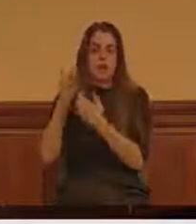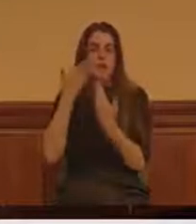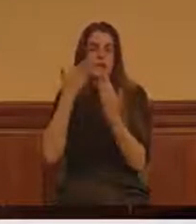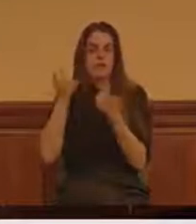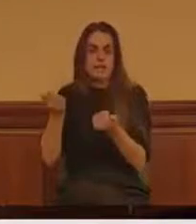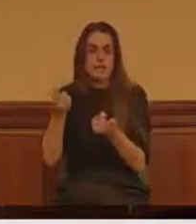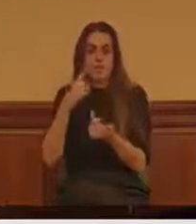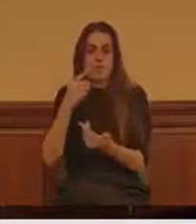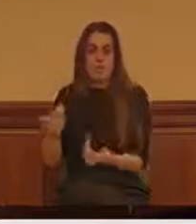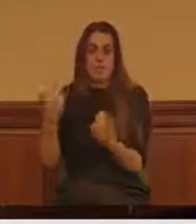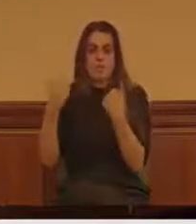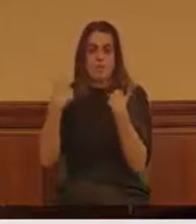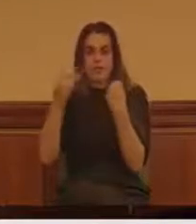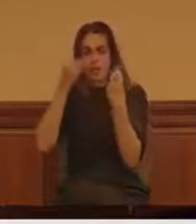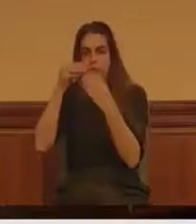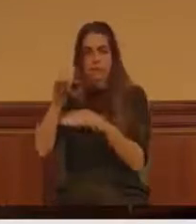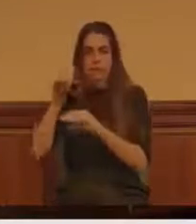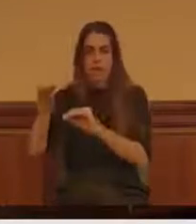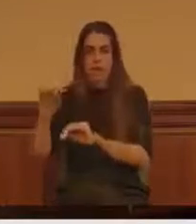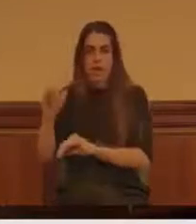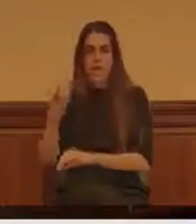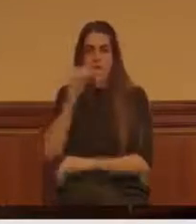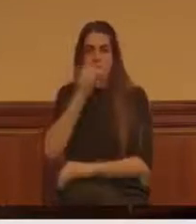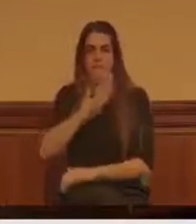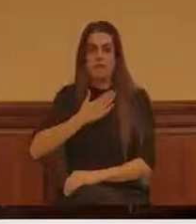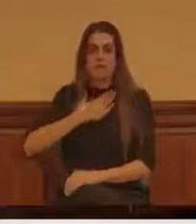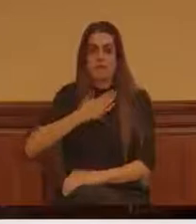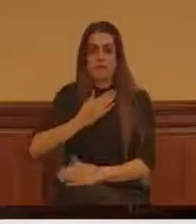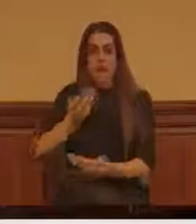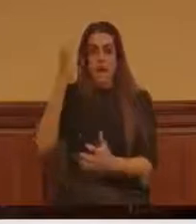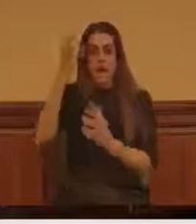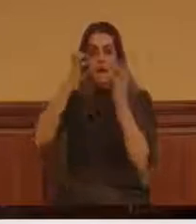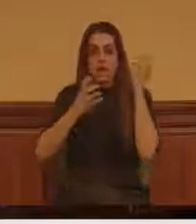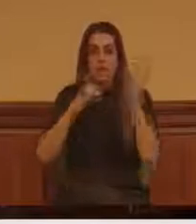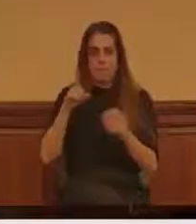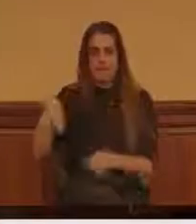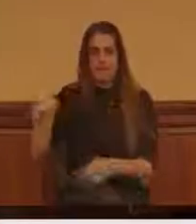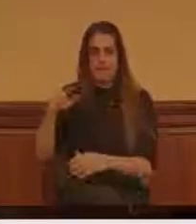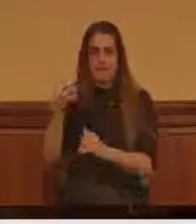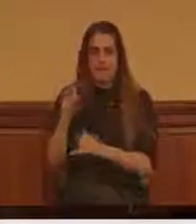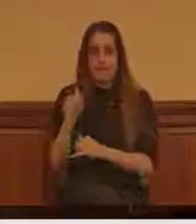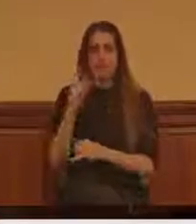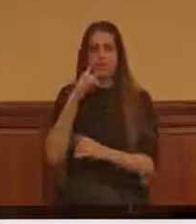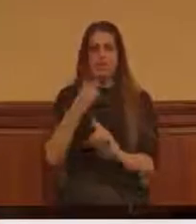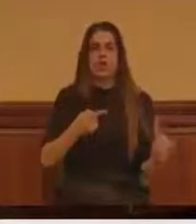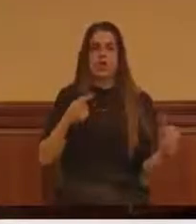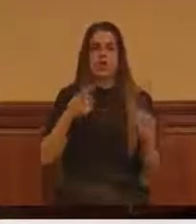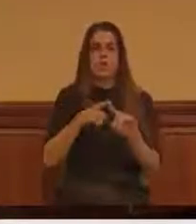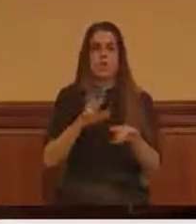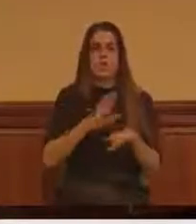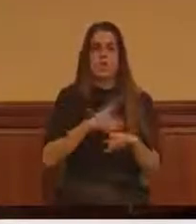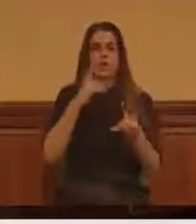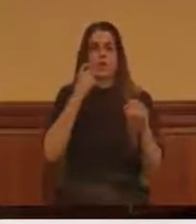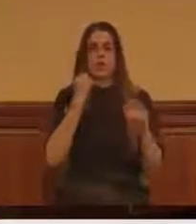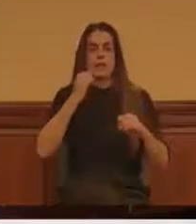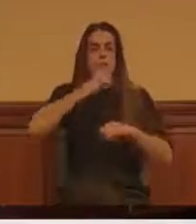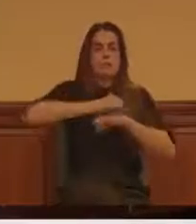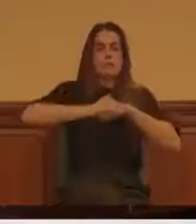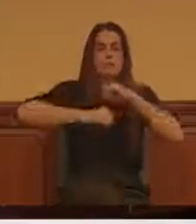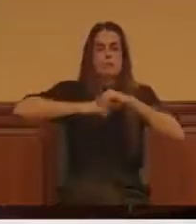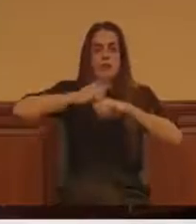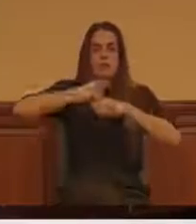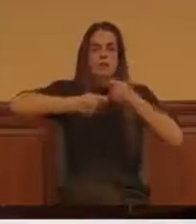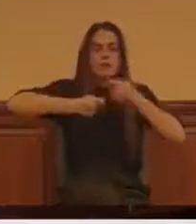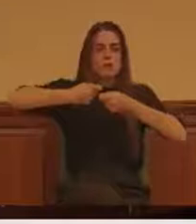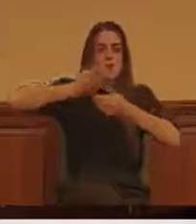competencias en bienestar animal, pues se hicieron con el objetivo de sumar fuerzas, de poner en común y de trabajar